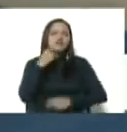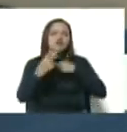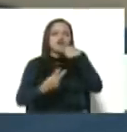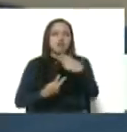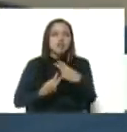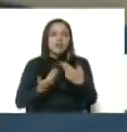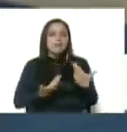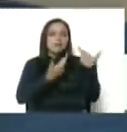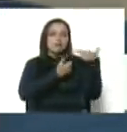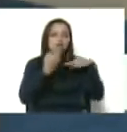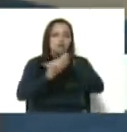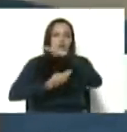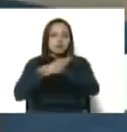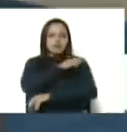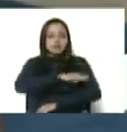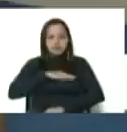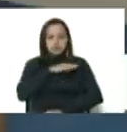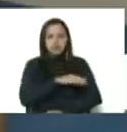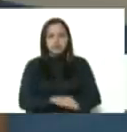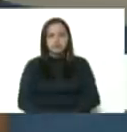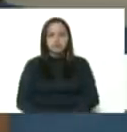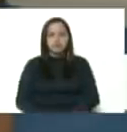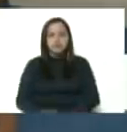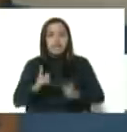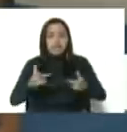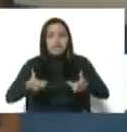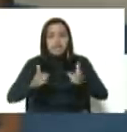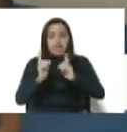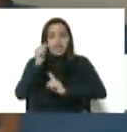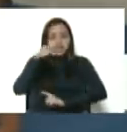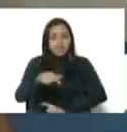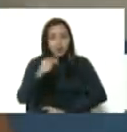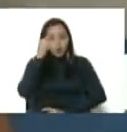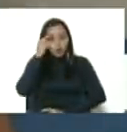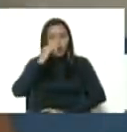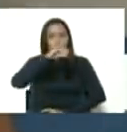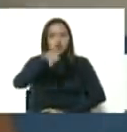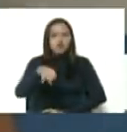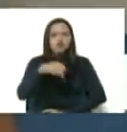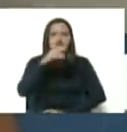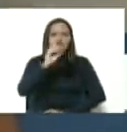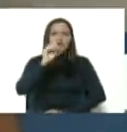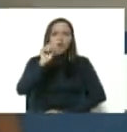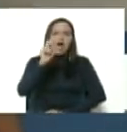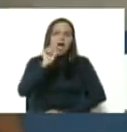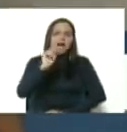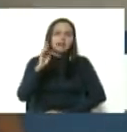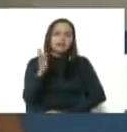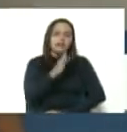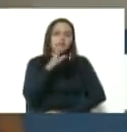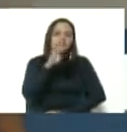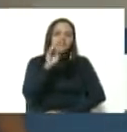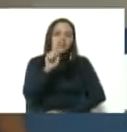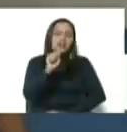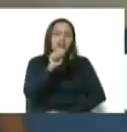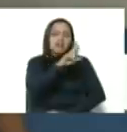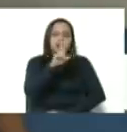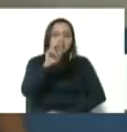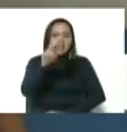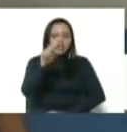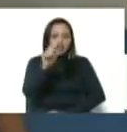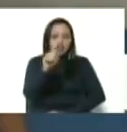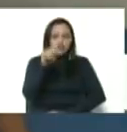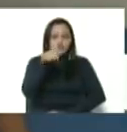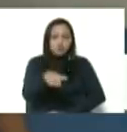base de misiones que estamos inaugurando el día de hoy, Joan Barreto, en el municipio José Félix Viva. Esta parroquia Suata.